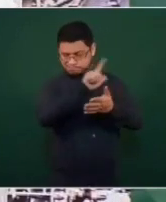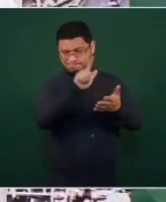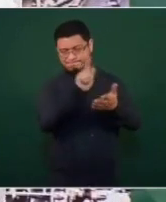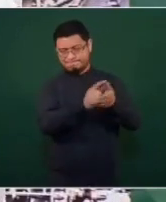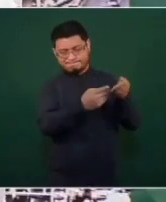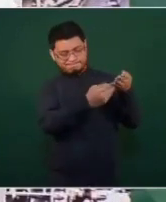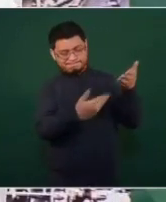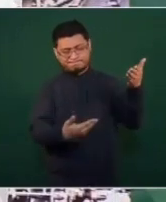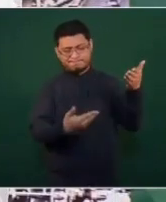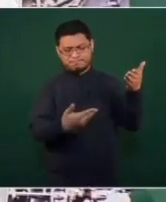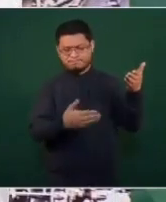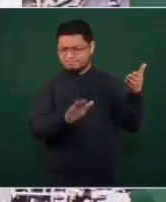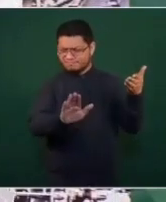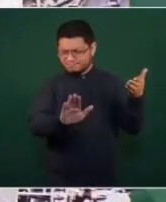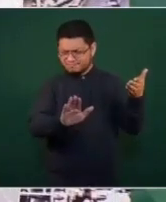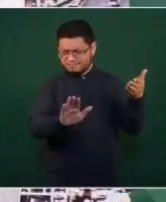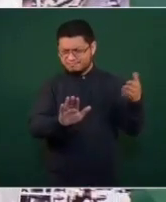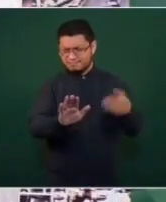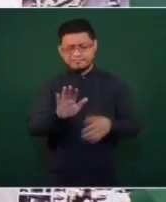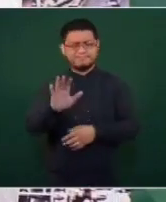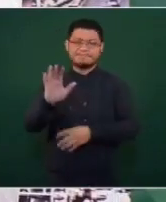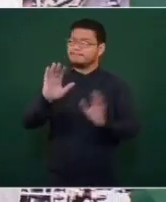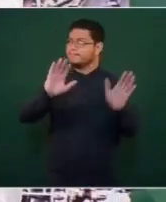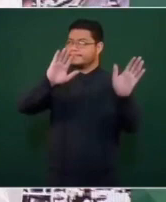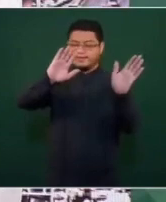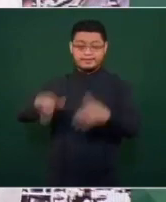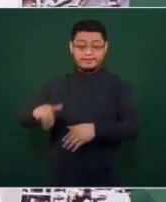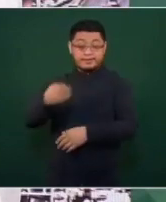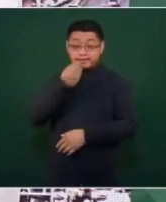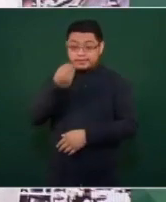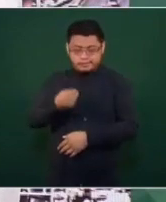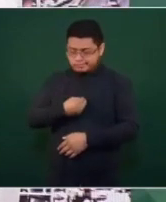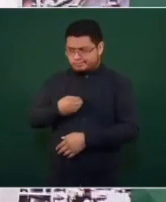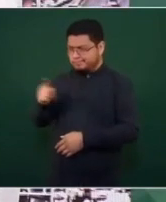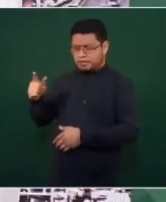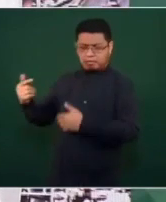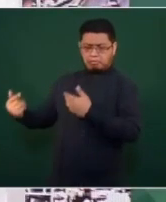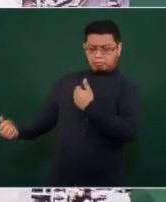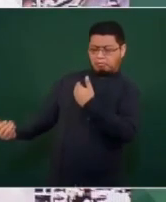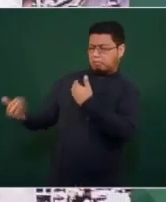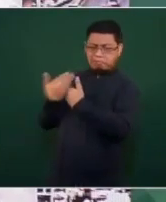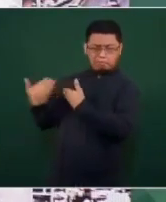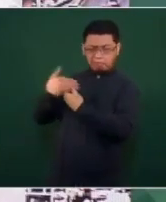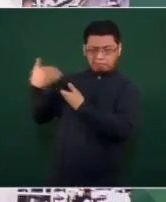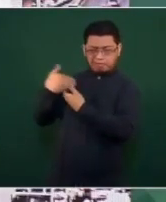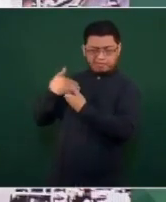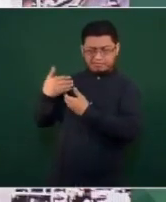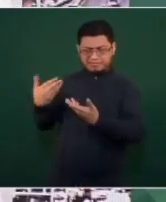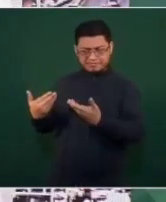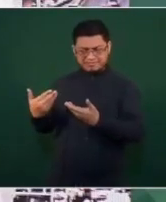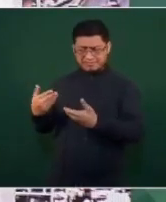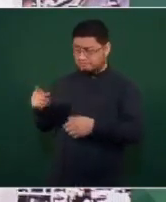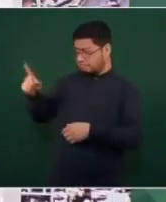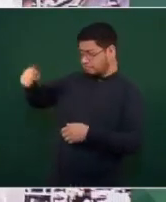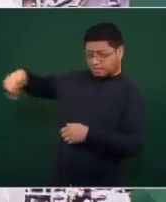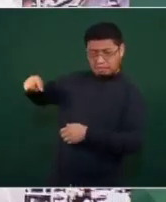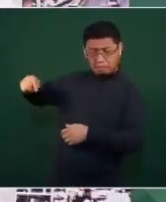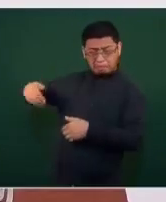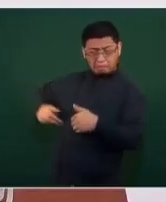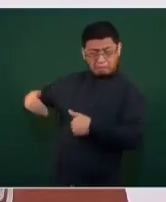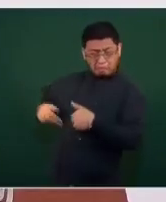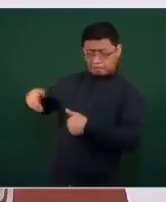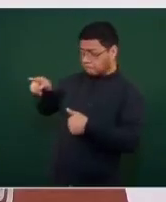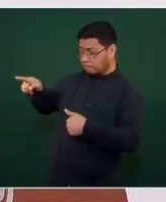Saben que en el fondo, independientemente de oponerse a nosotros, lo que les molesta es lo